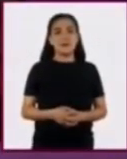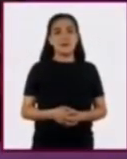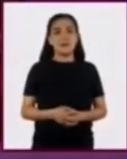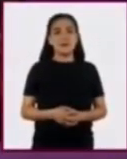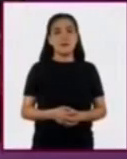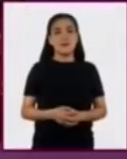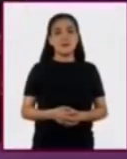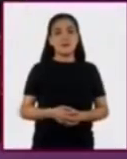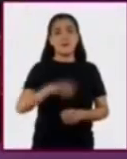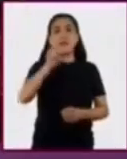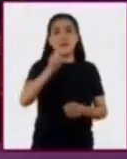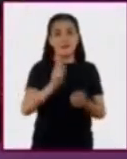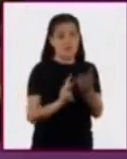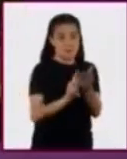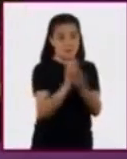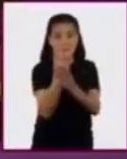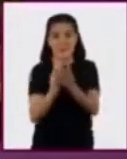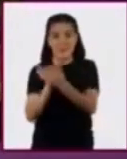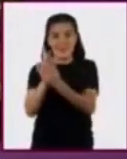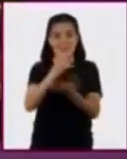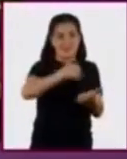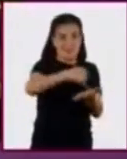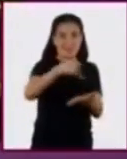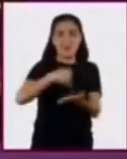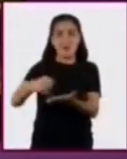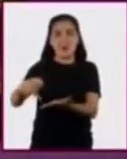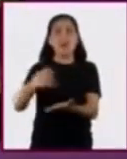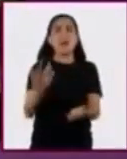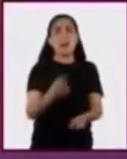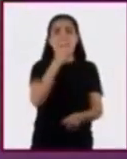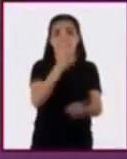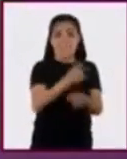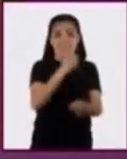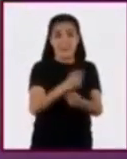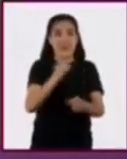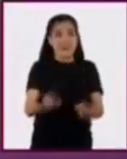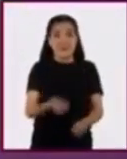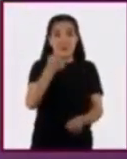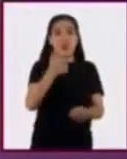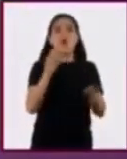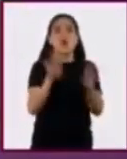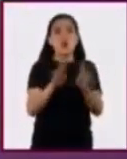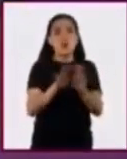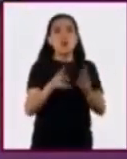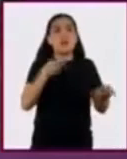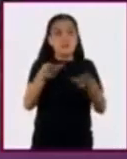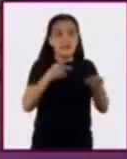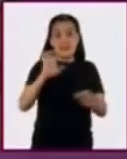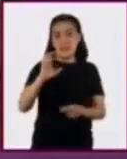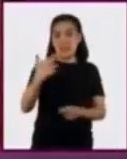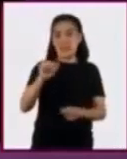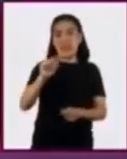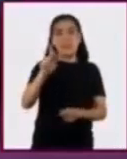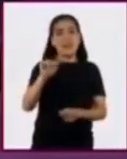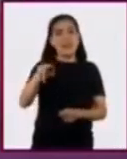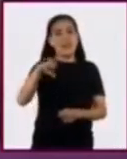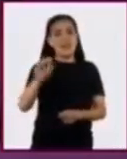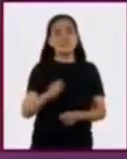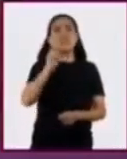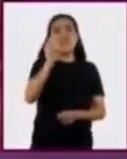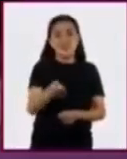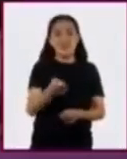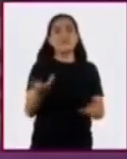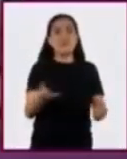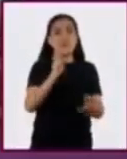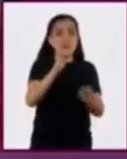El sembrado de la chinampa. El primer paso de la siembra es preparar los chapines. Los chapines son